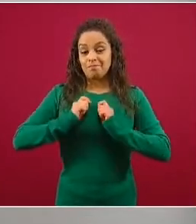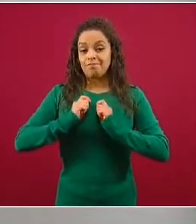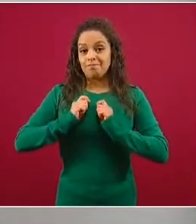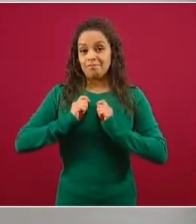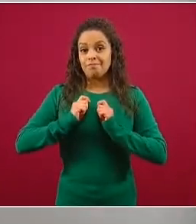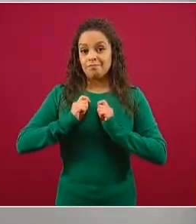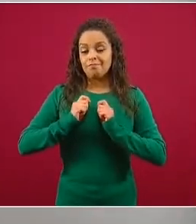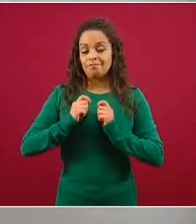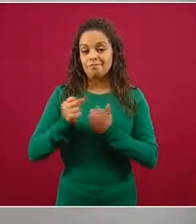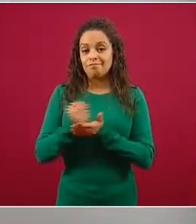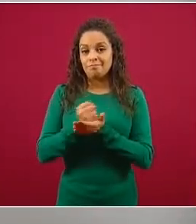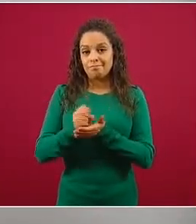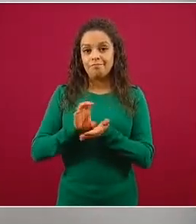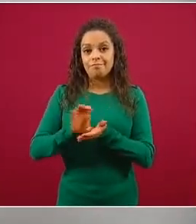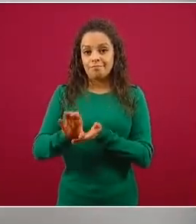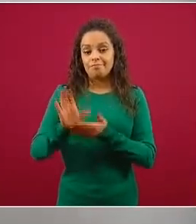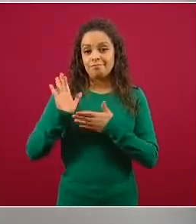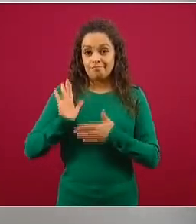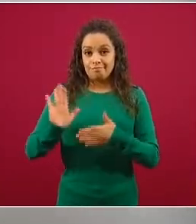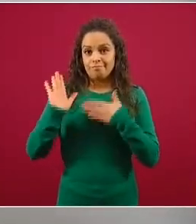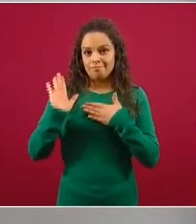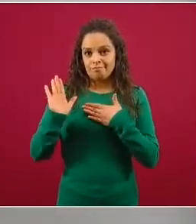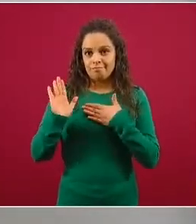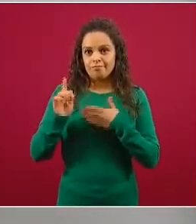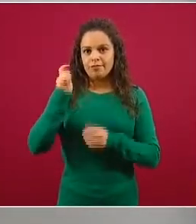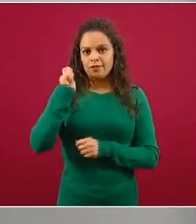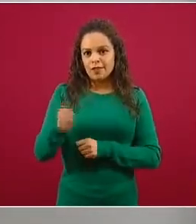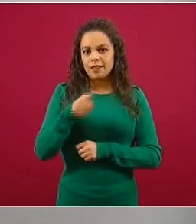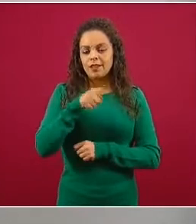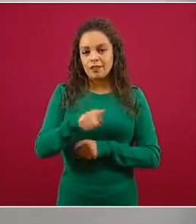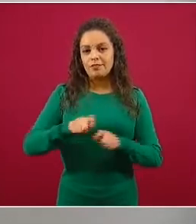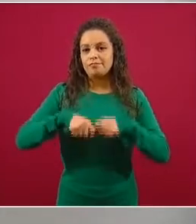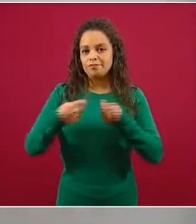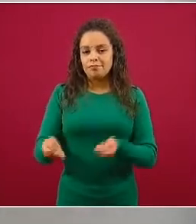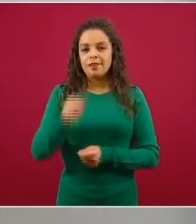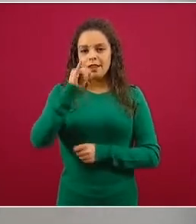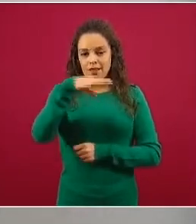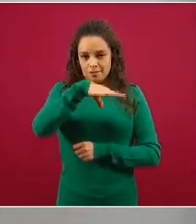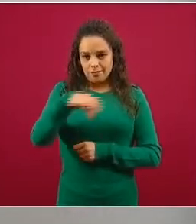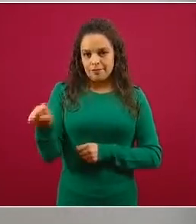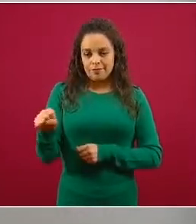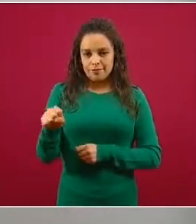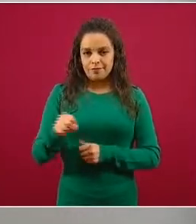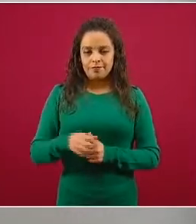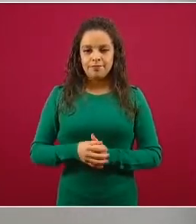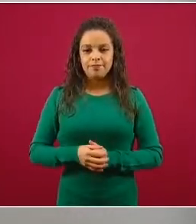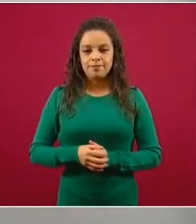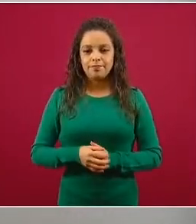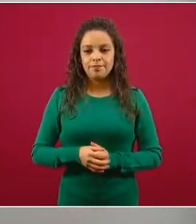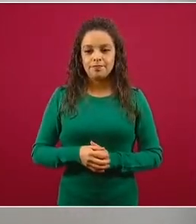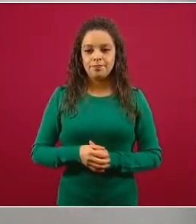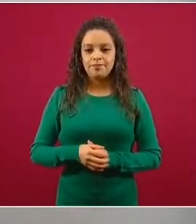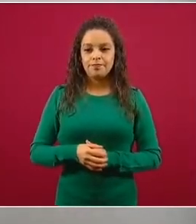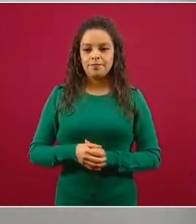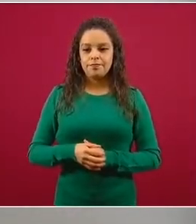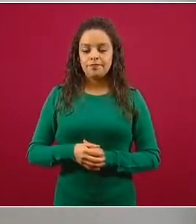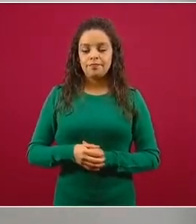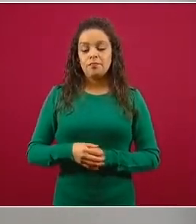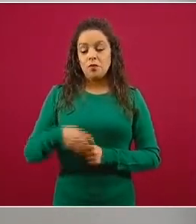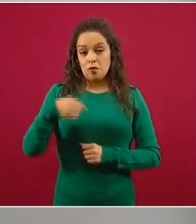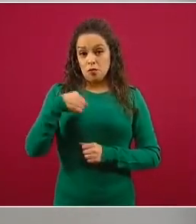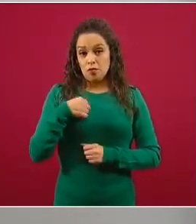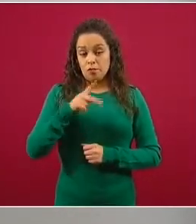instrumentado por el Instituto Mexicano del Seguro Social. Estoy dedicado al ejercicio de mi profesión,